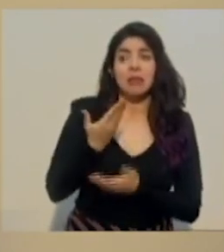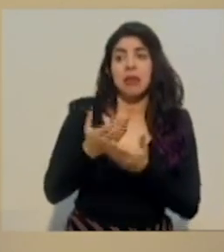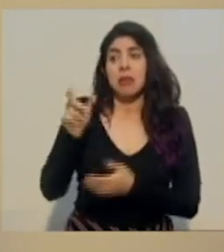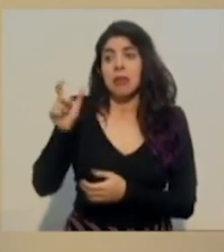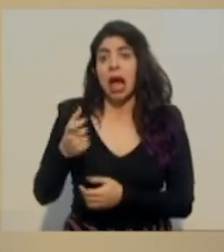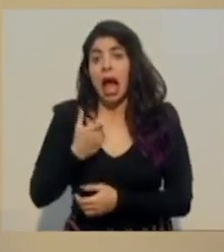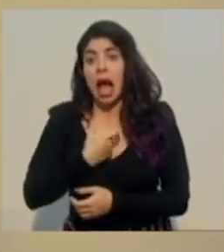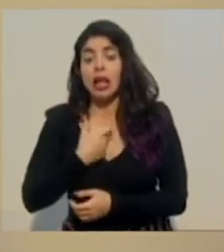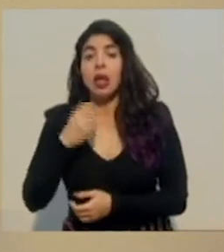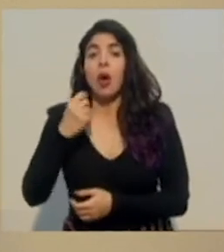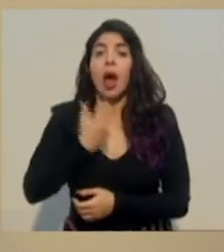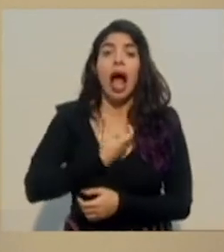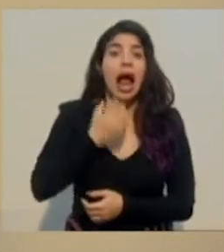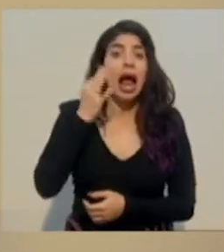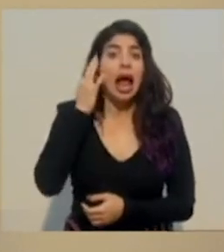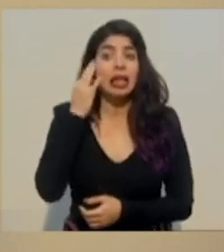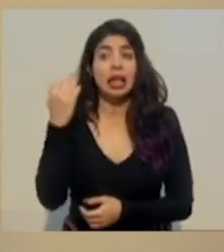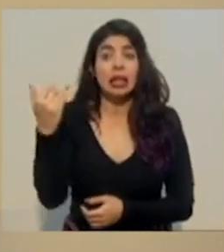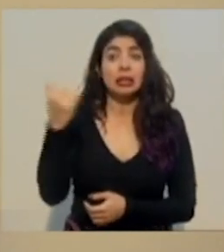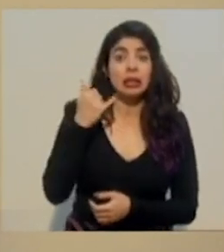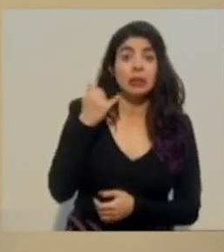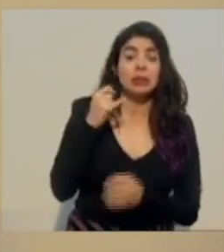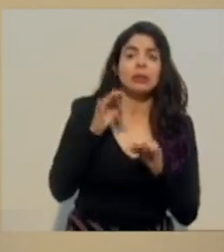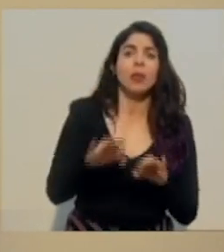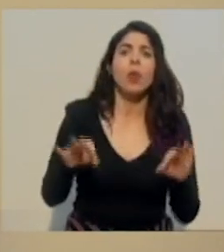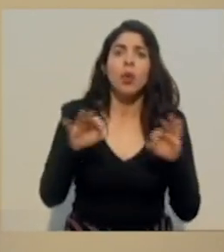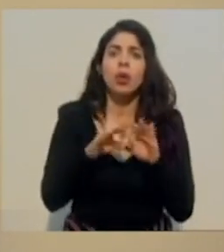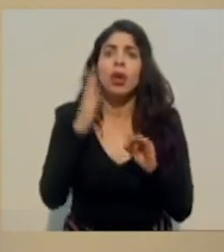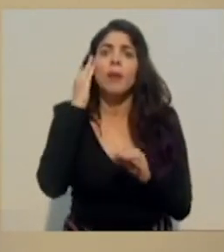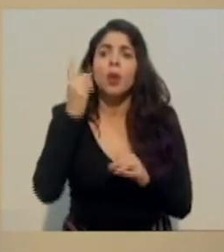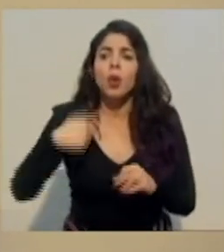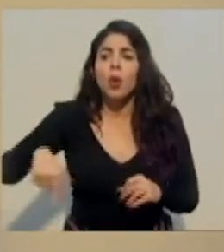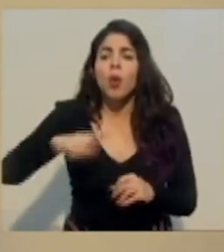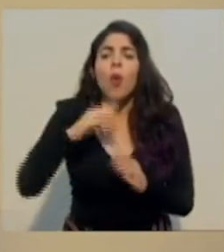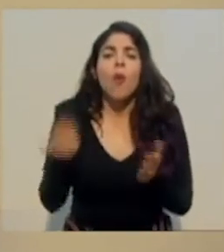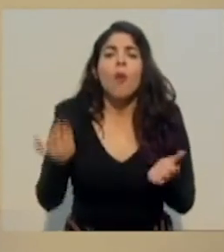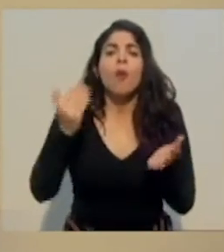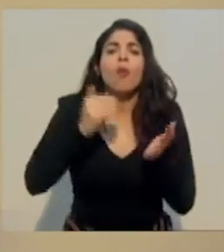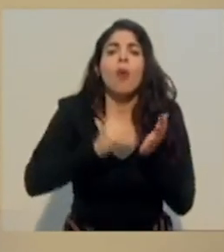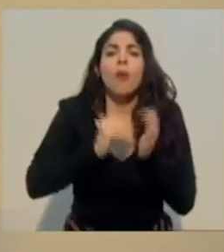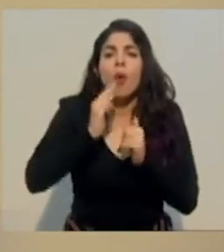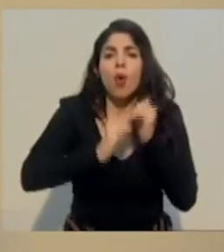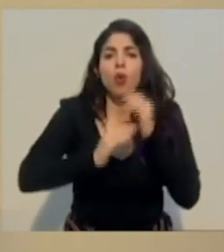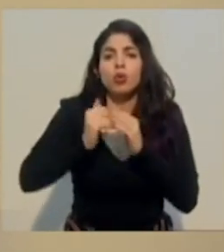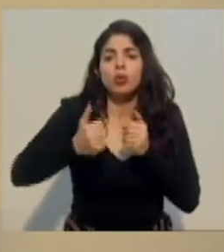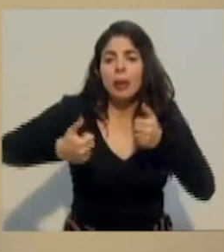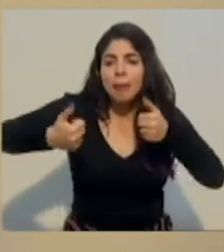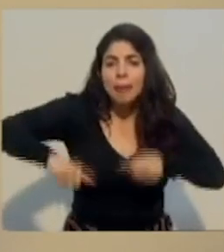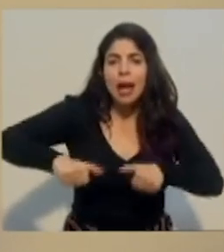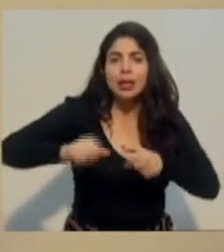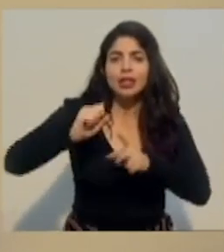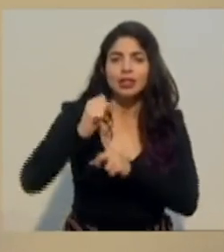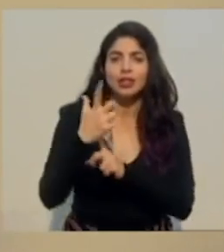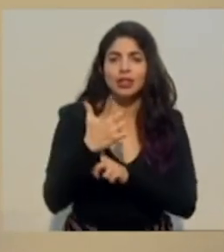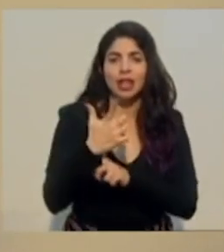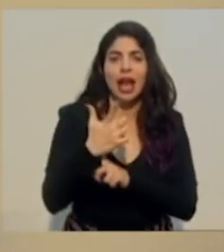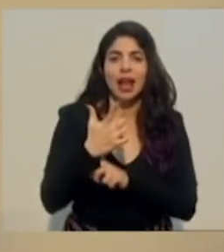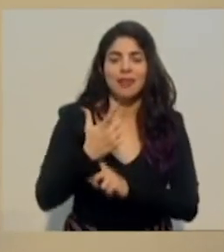fundamental porque estamos reconstruyendo ese pacto social que, en palabras del alcalde de Curridabad,